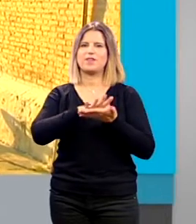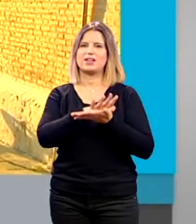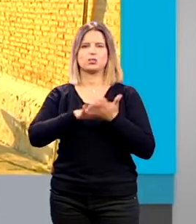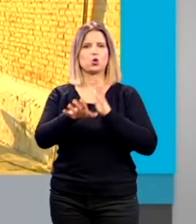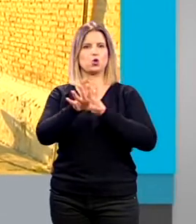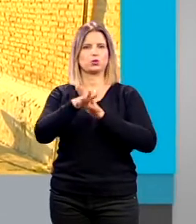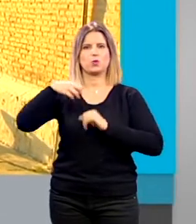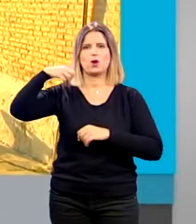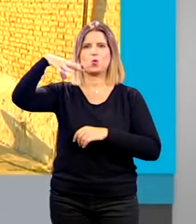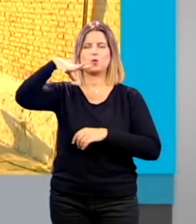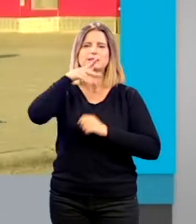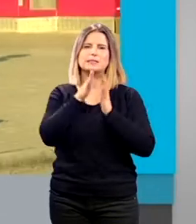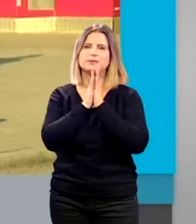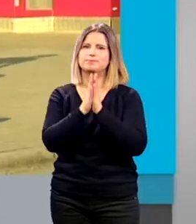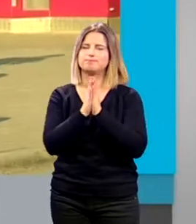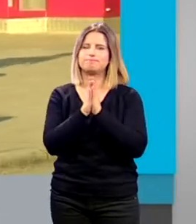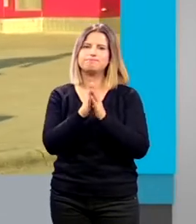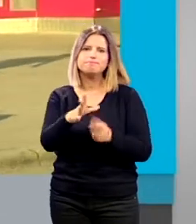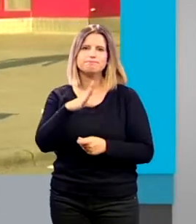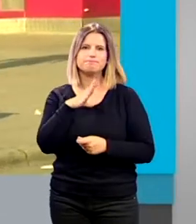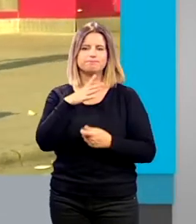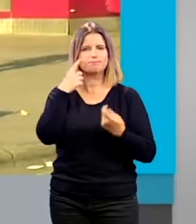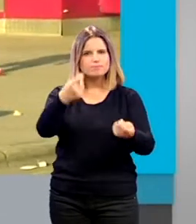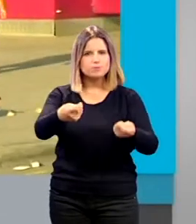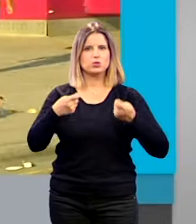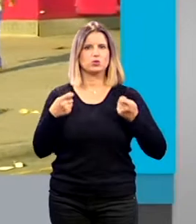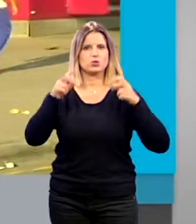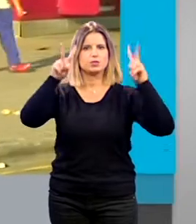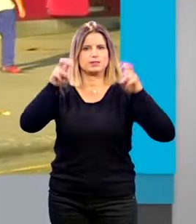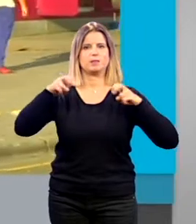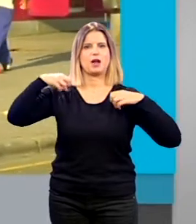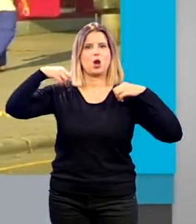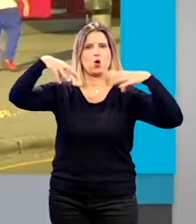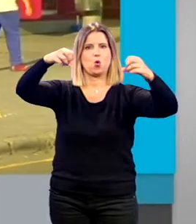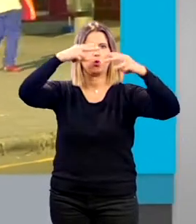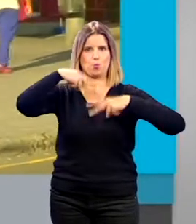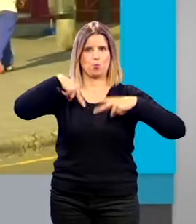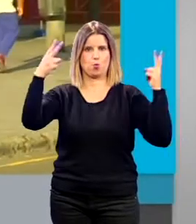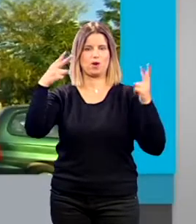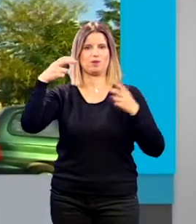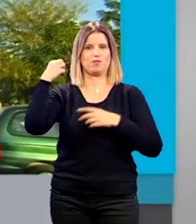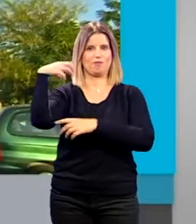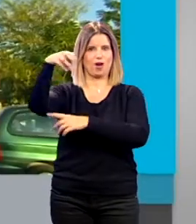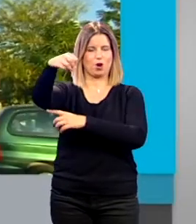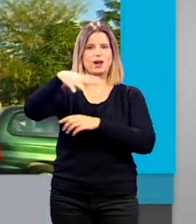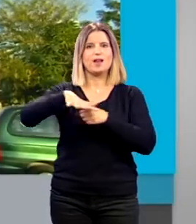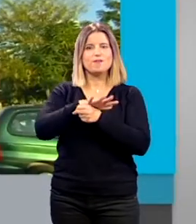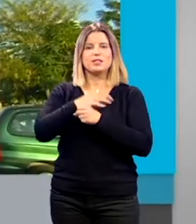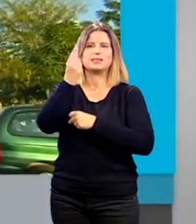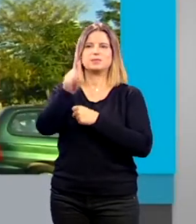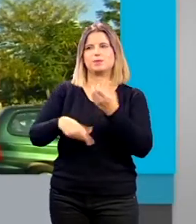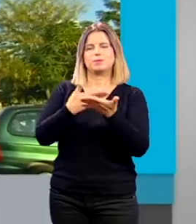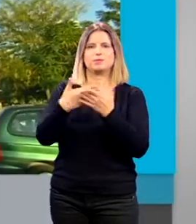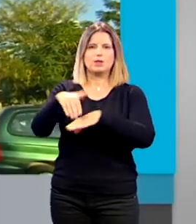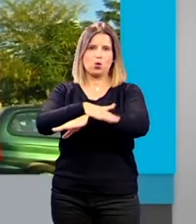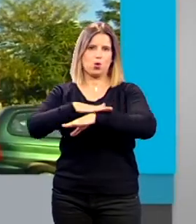como el ruego concreto de que estreche y mantenga la vigilancia sobre el alumbrado público en estos barrios. Además, vuelven a instar al Gobierno de España